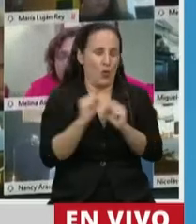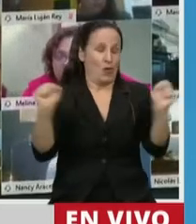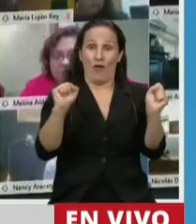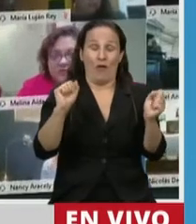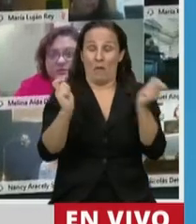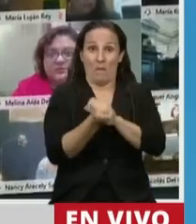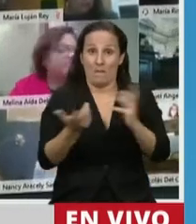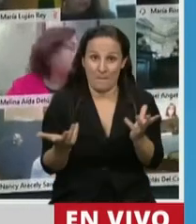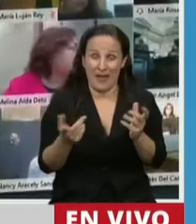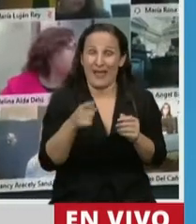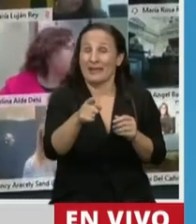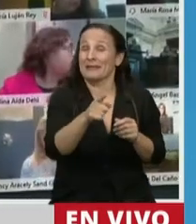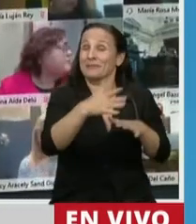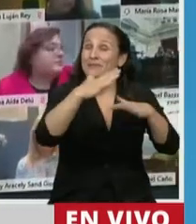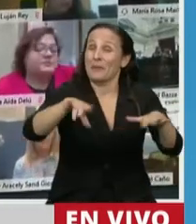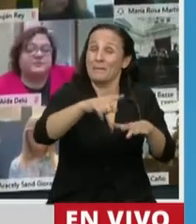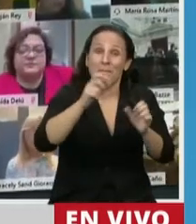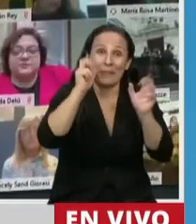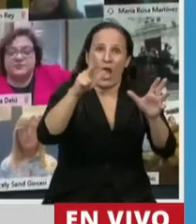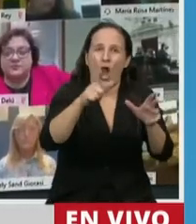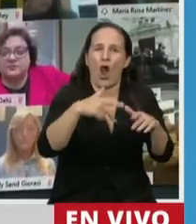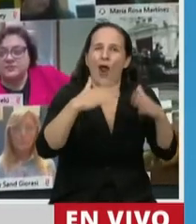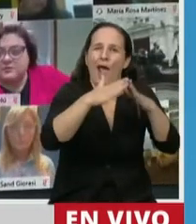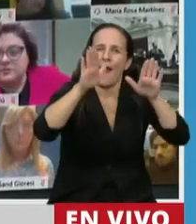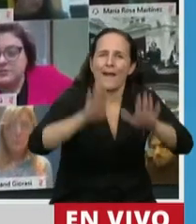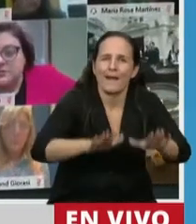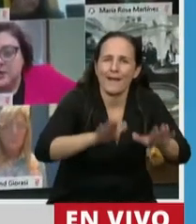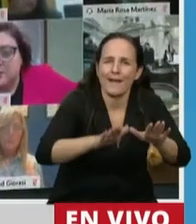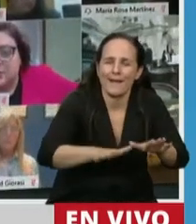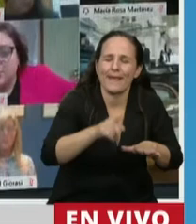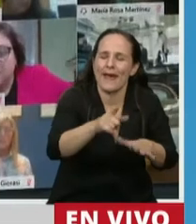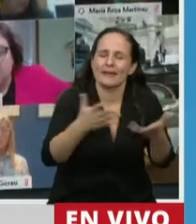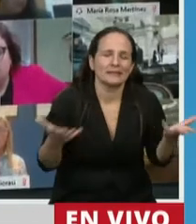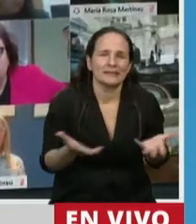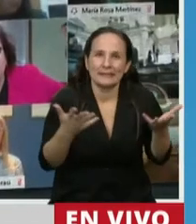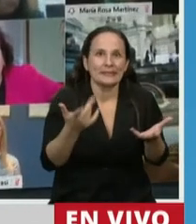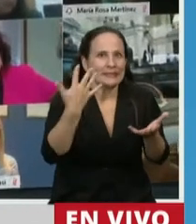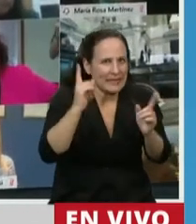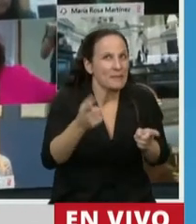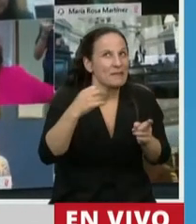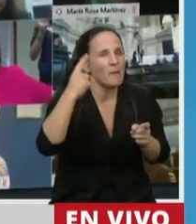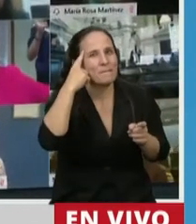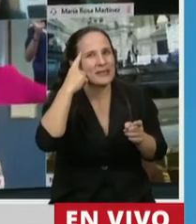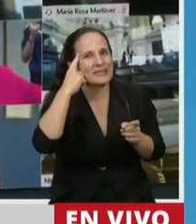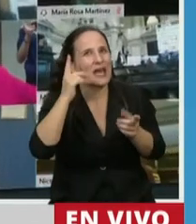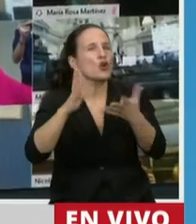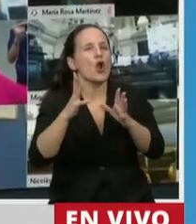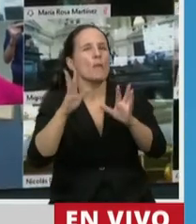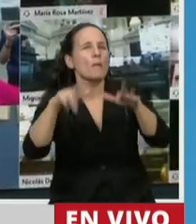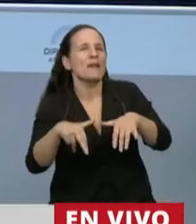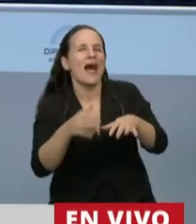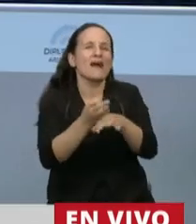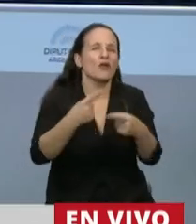El encierro y el aislamiento les está generando un daño que tenemos que considerar también a la hora de elaborar políticas.